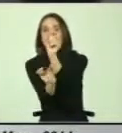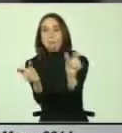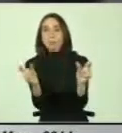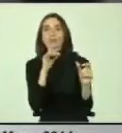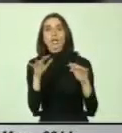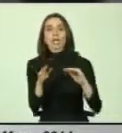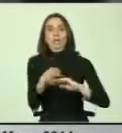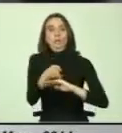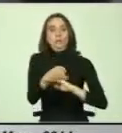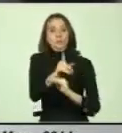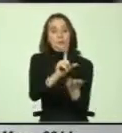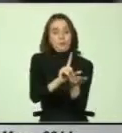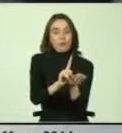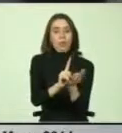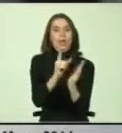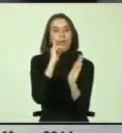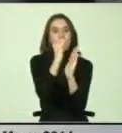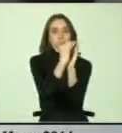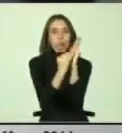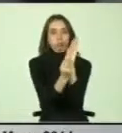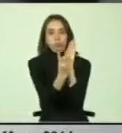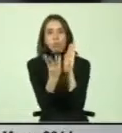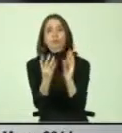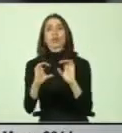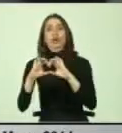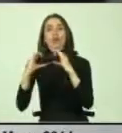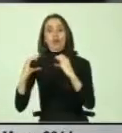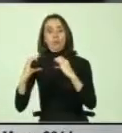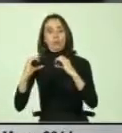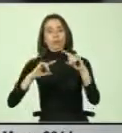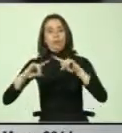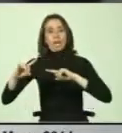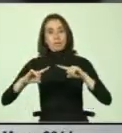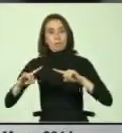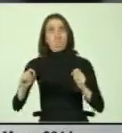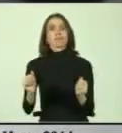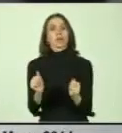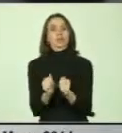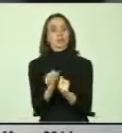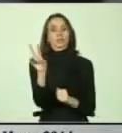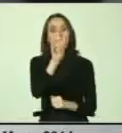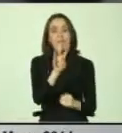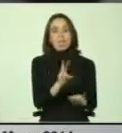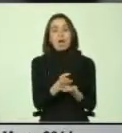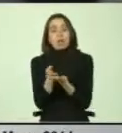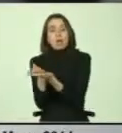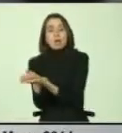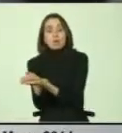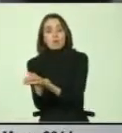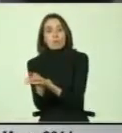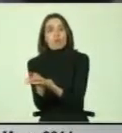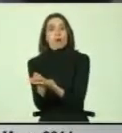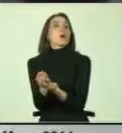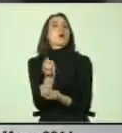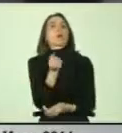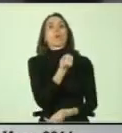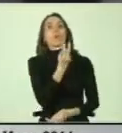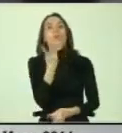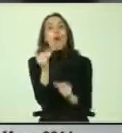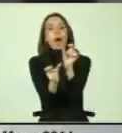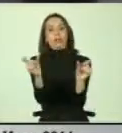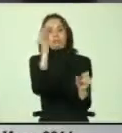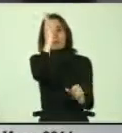Se está realizando un catastro por la Corporación Administrativa, ayudado por Senadi, de cuál es el número de